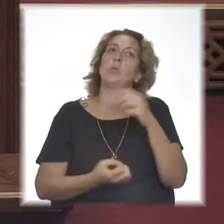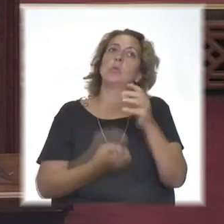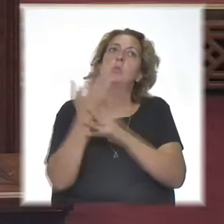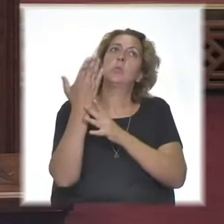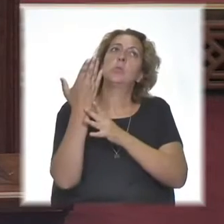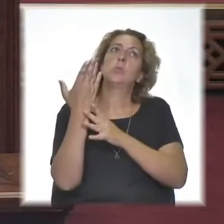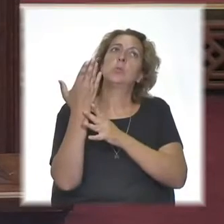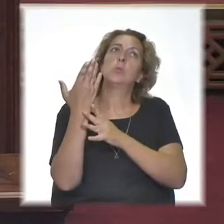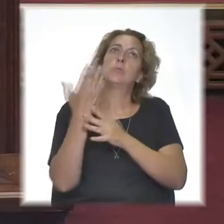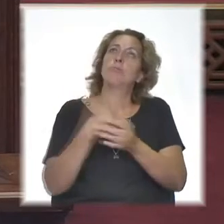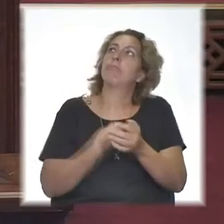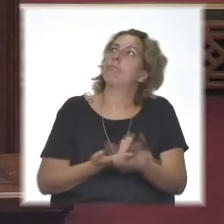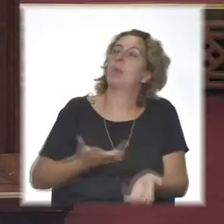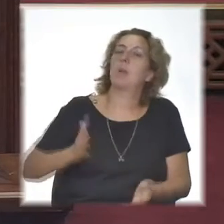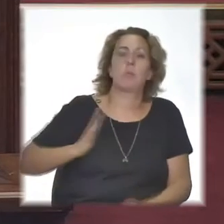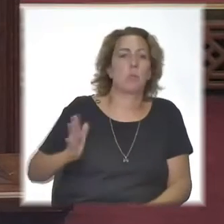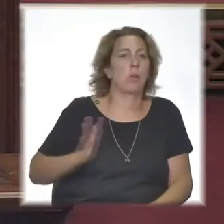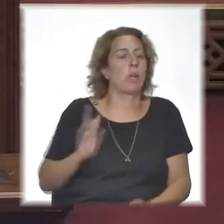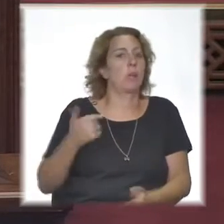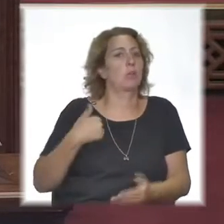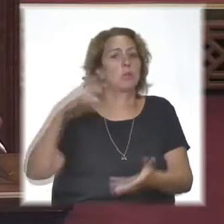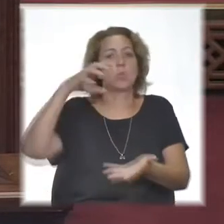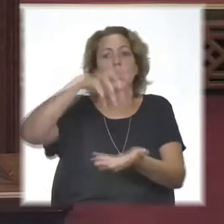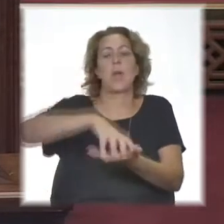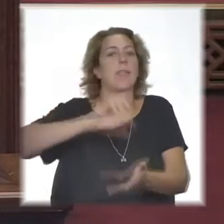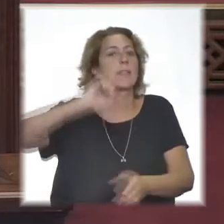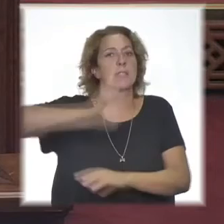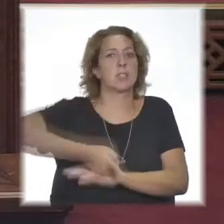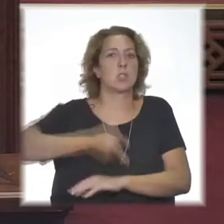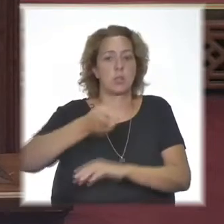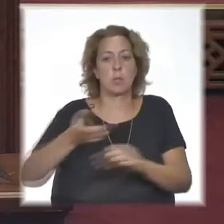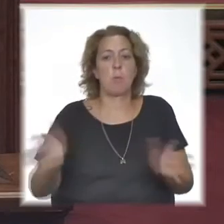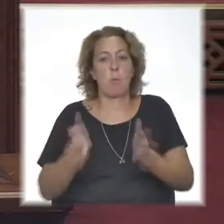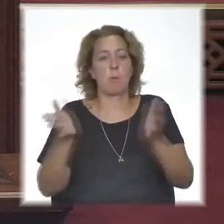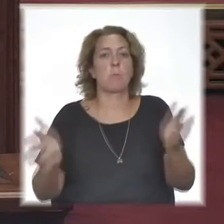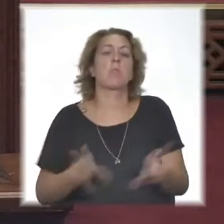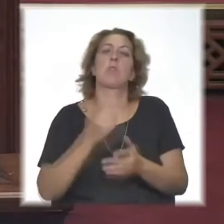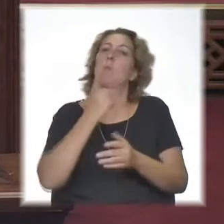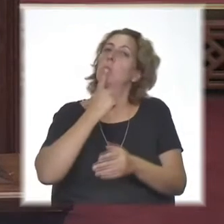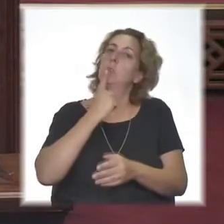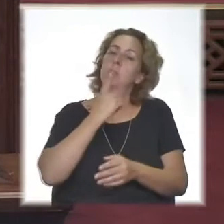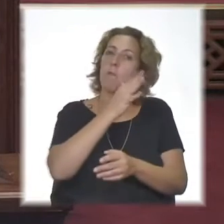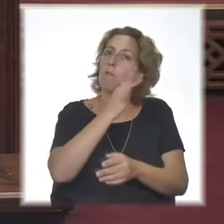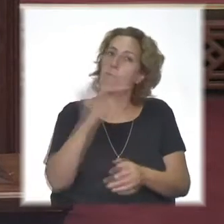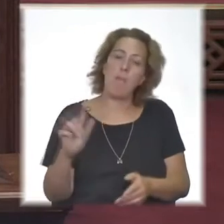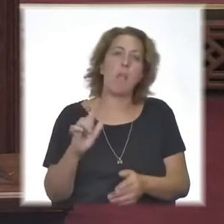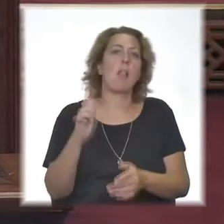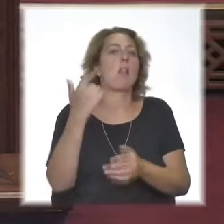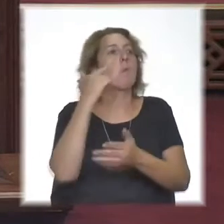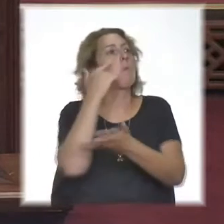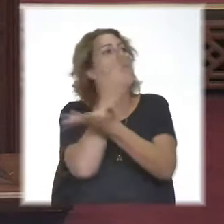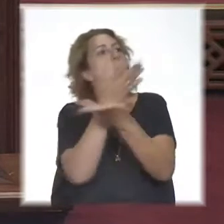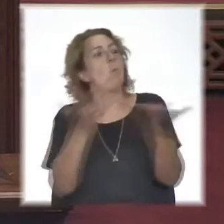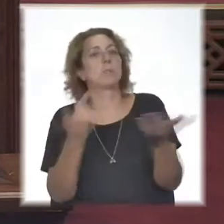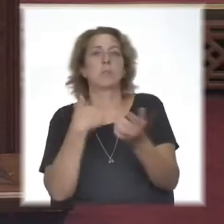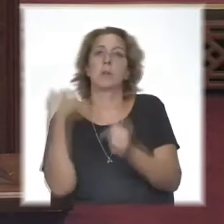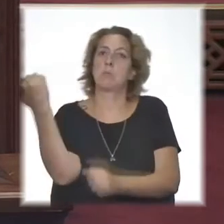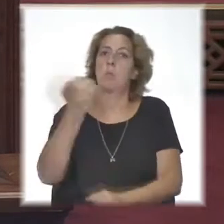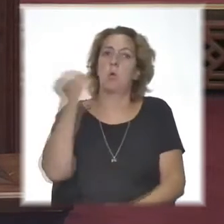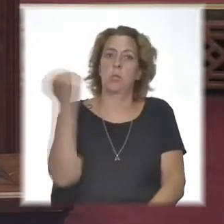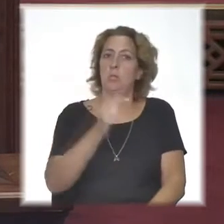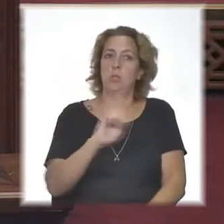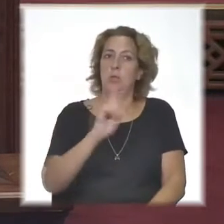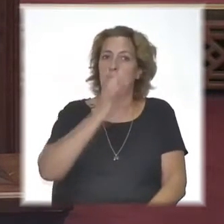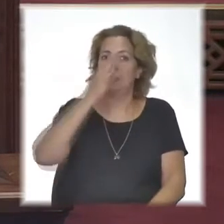de llegar a lugares de decisión. Este movimiento político ha sido fiel, el fiel reflejo de que lo importante no son